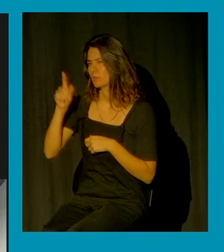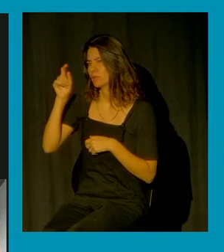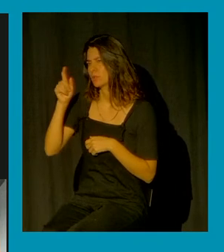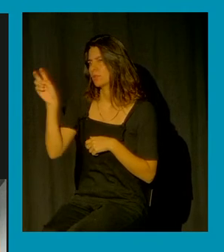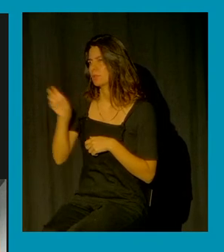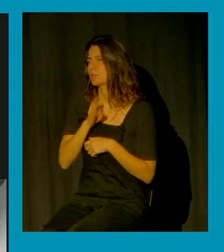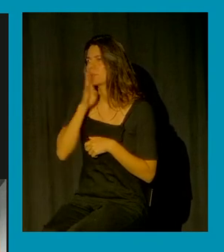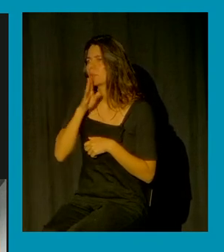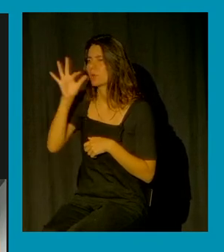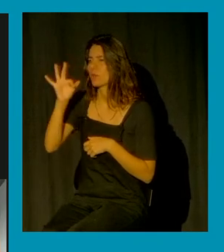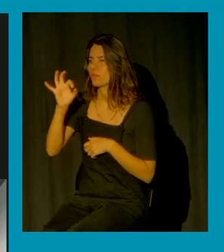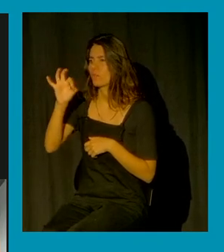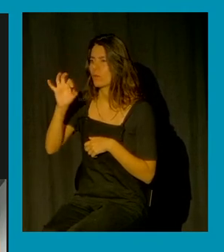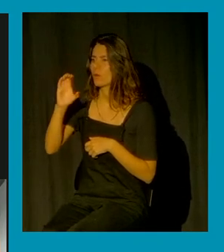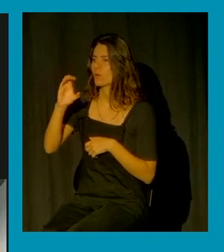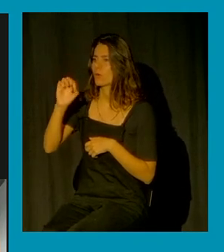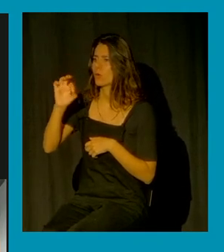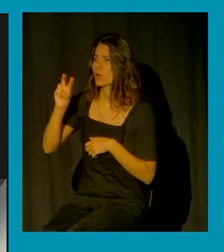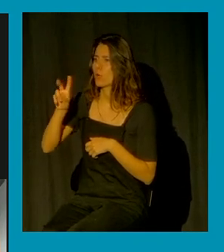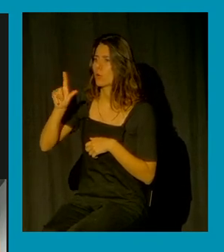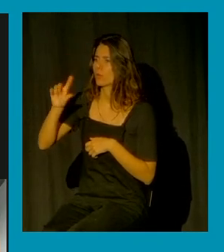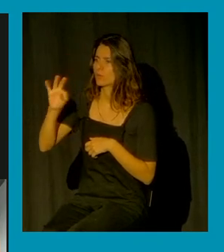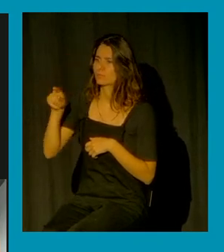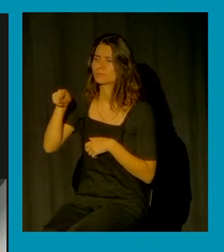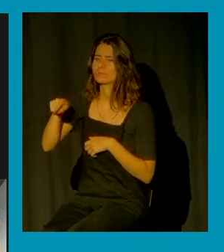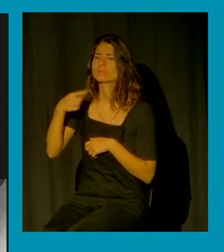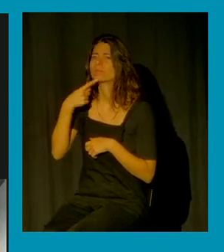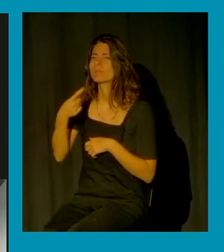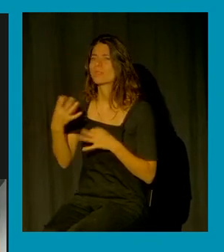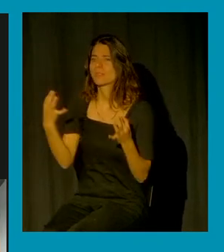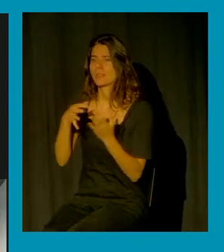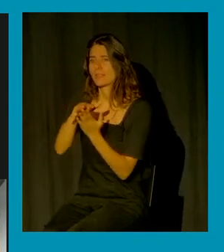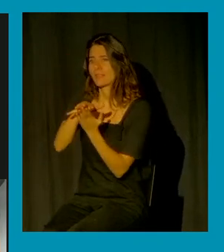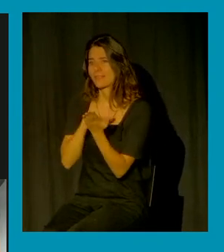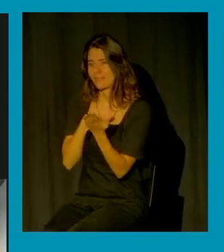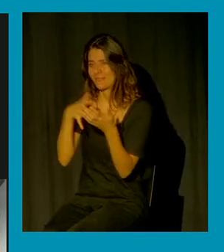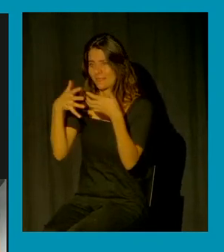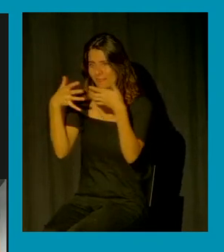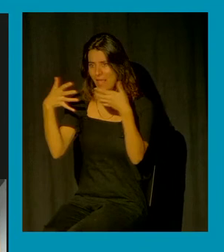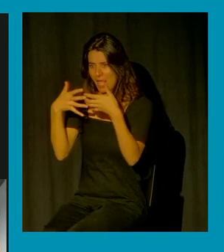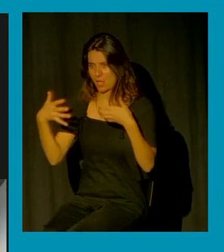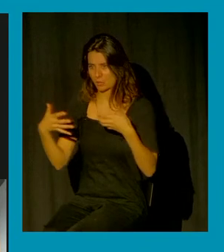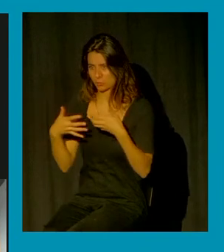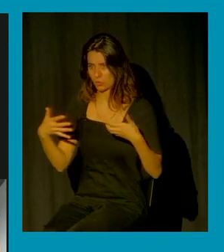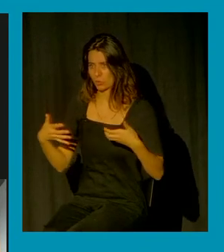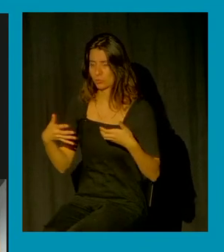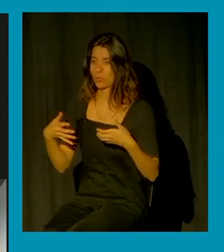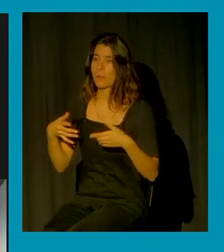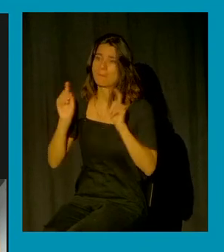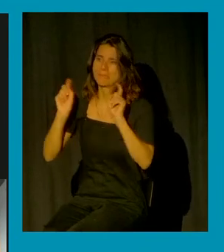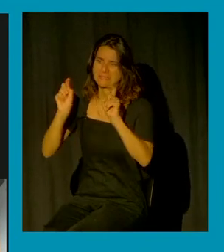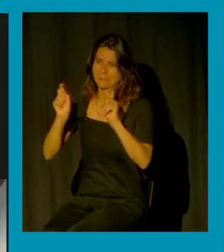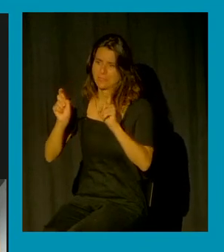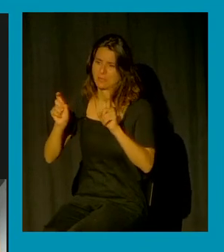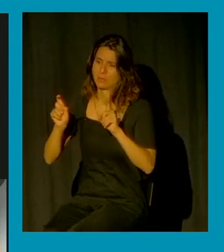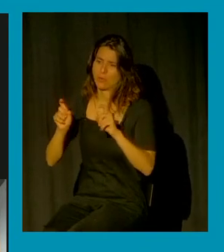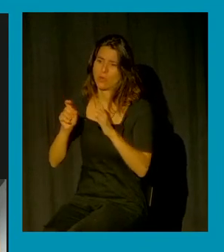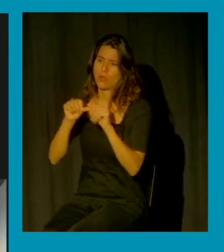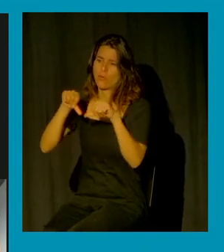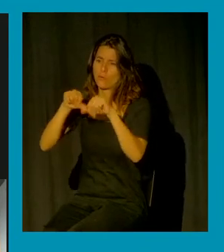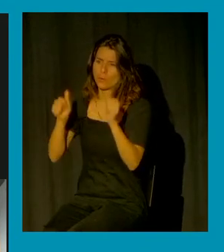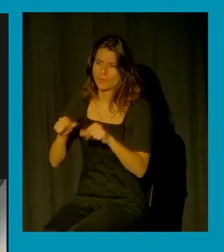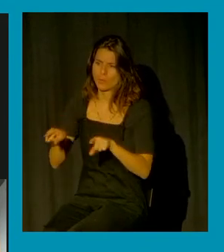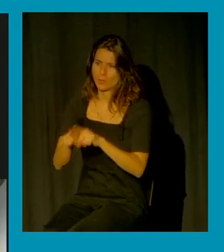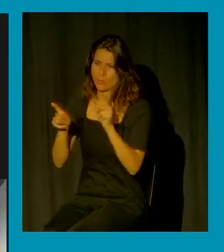sexuales ¿no? Foucault lo que dice es que los textos prescriptivos no importan cuál sea su formato puede ser un discurso